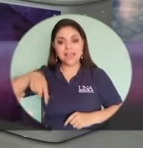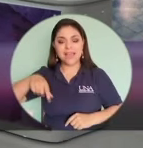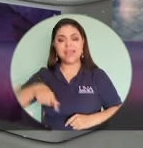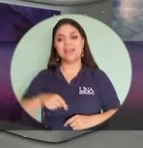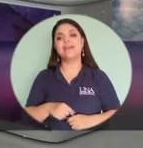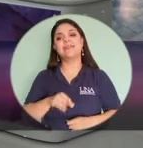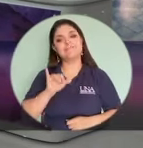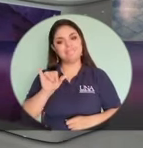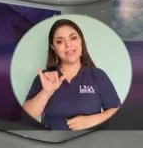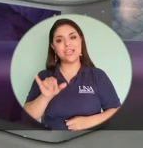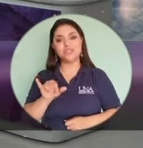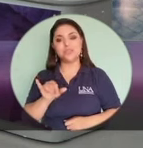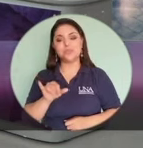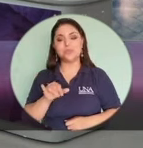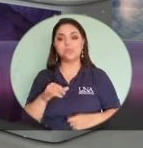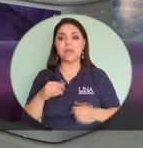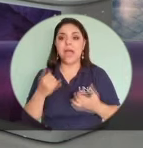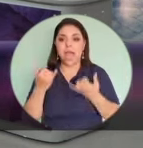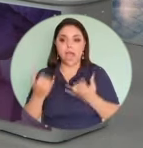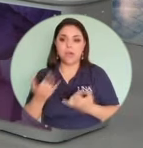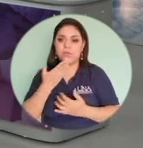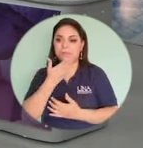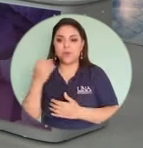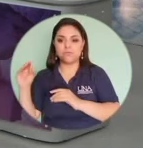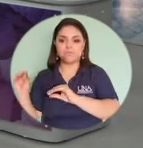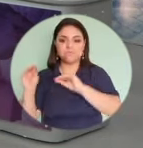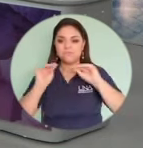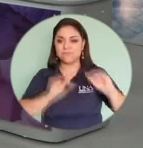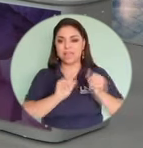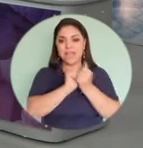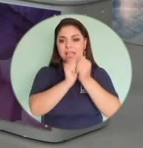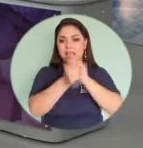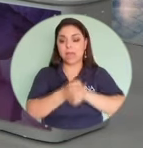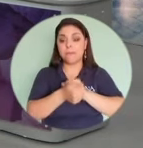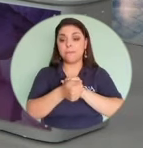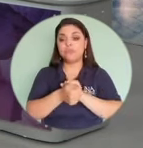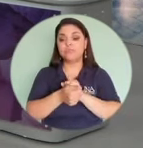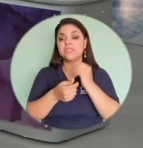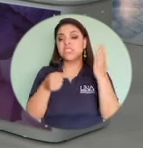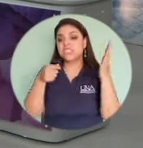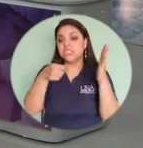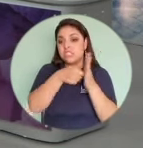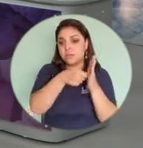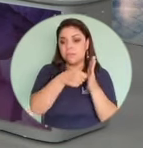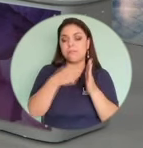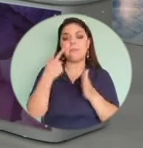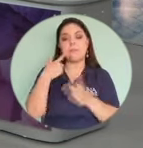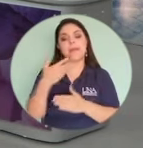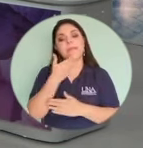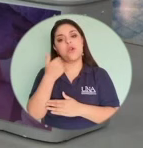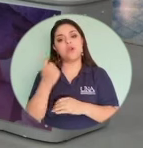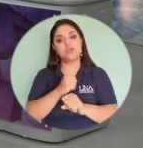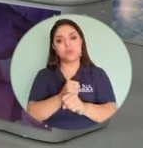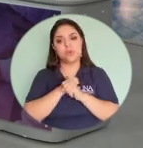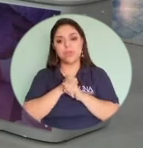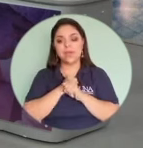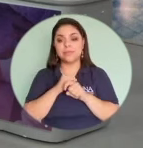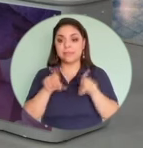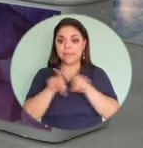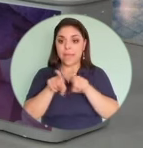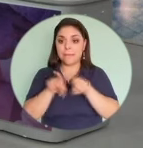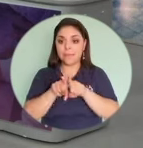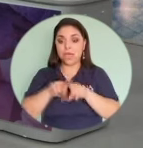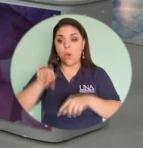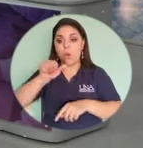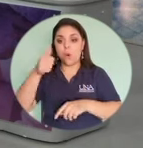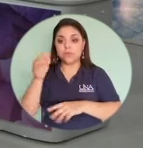es donde se migra la tecnología del chip para dar mayor seguridad también. Muchos sistemas de pago